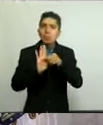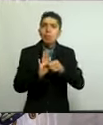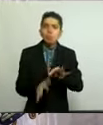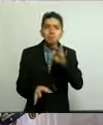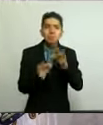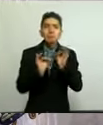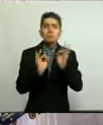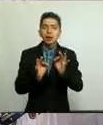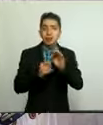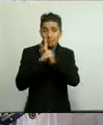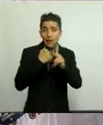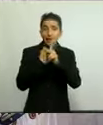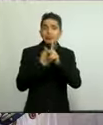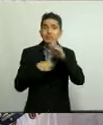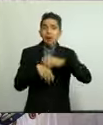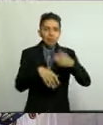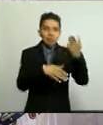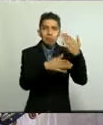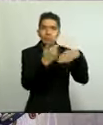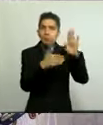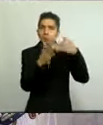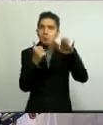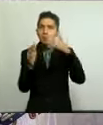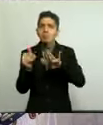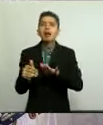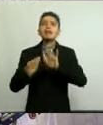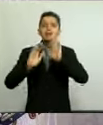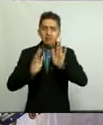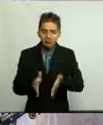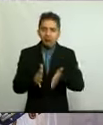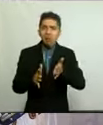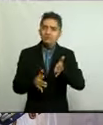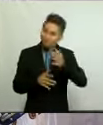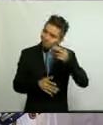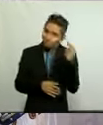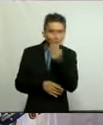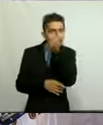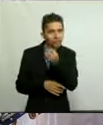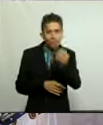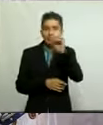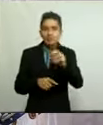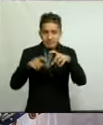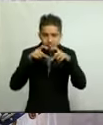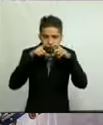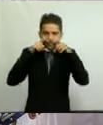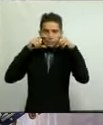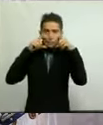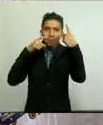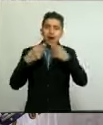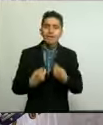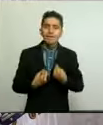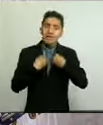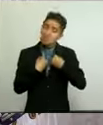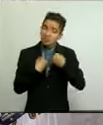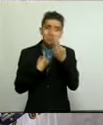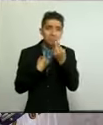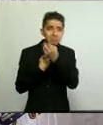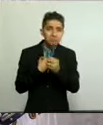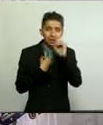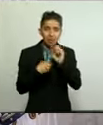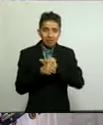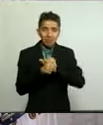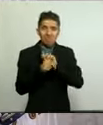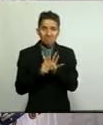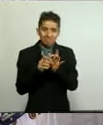Los países más desarrollados incluso ya lo han adoptado como una práctica necesaria para la vida a partir del COVID,